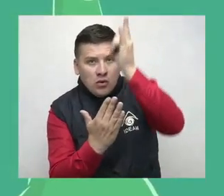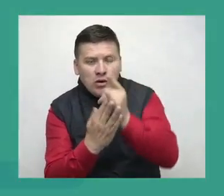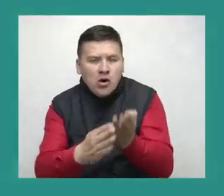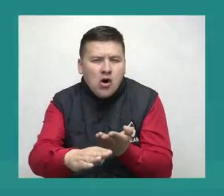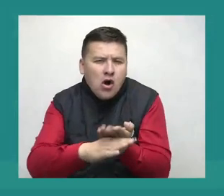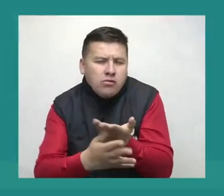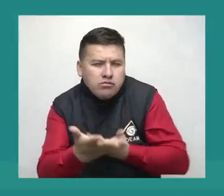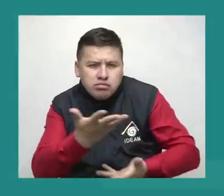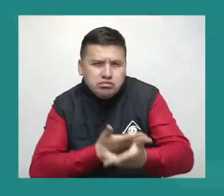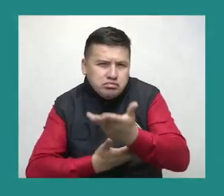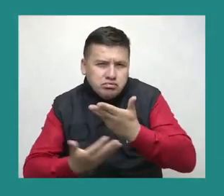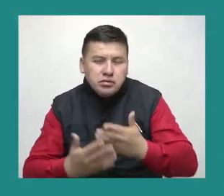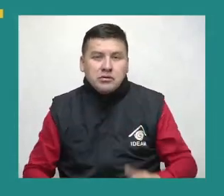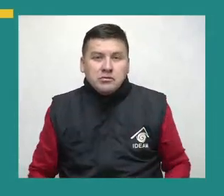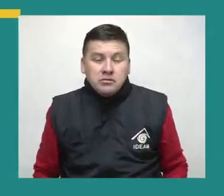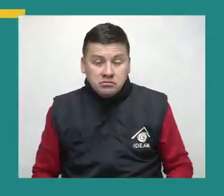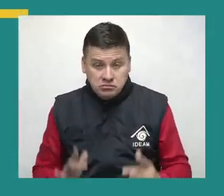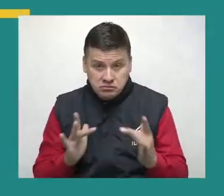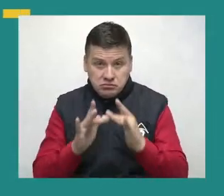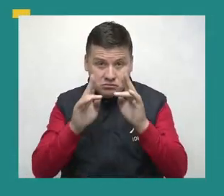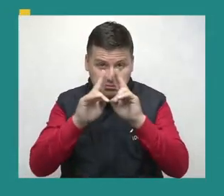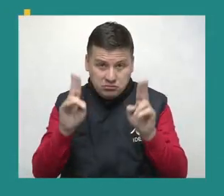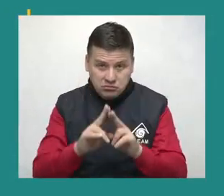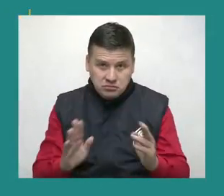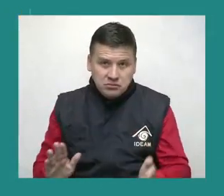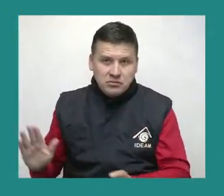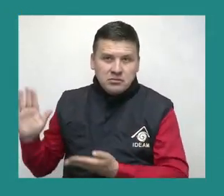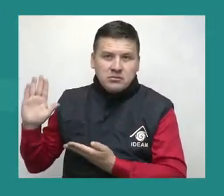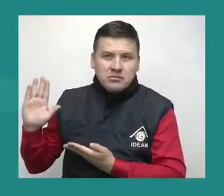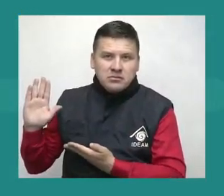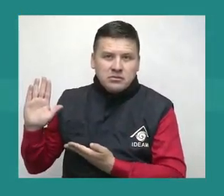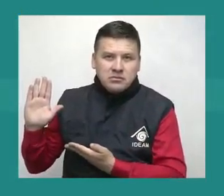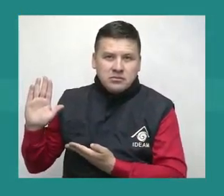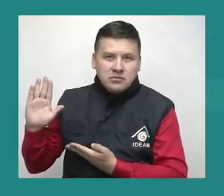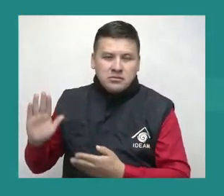opciones de interacción. Síganos a través de nuestras redes sociales.